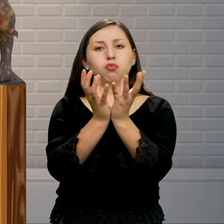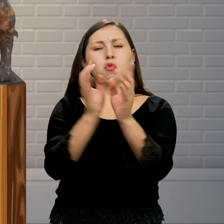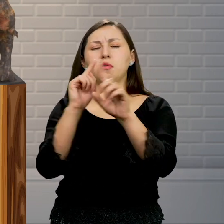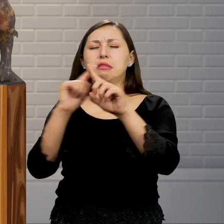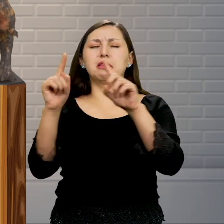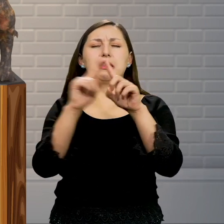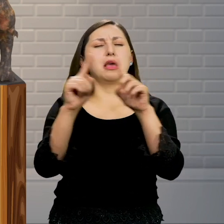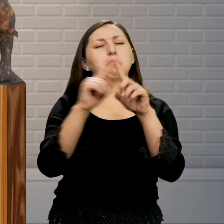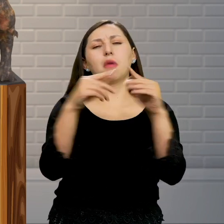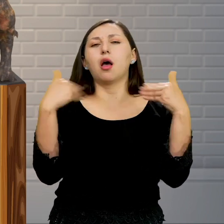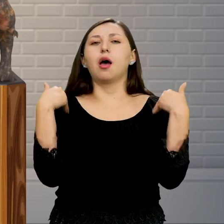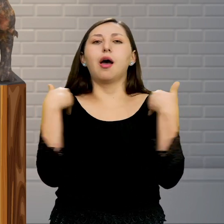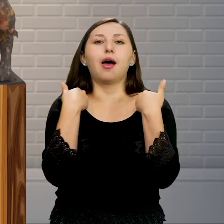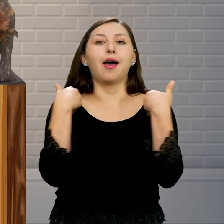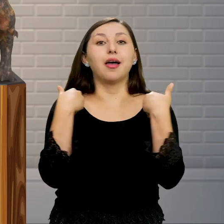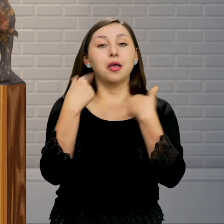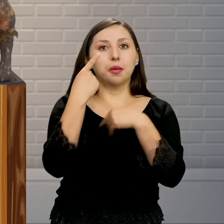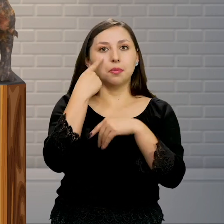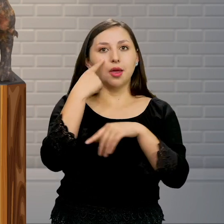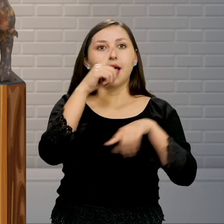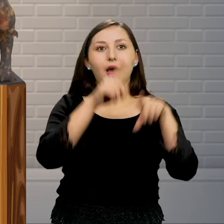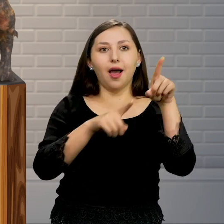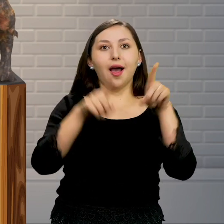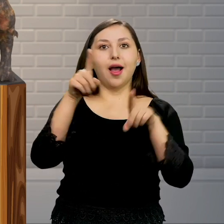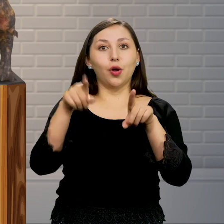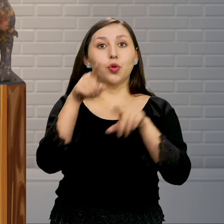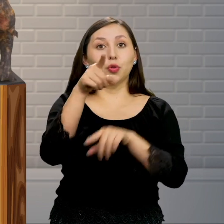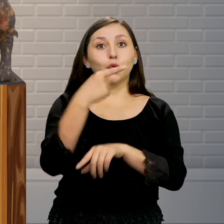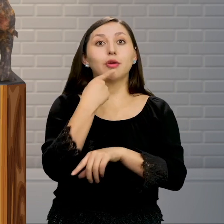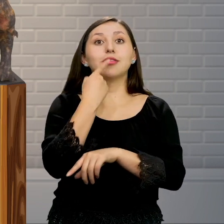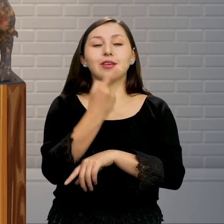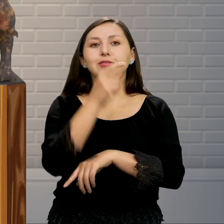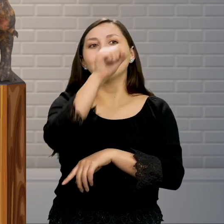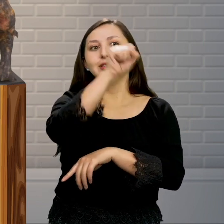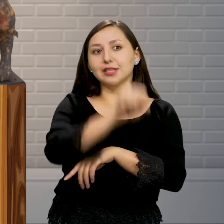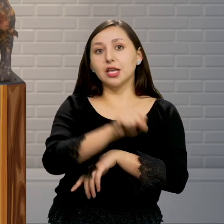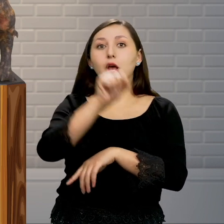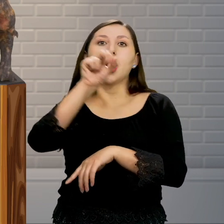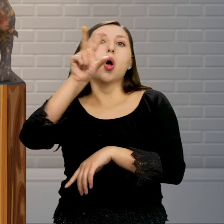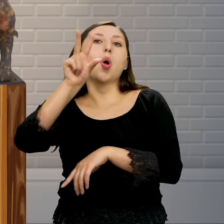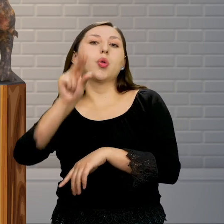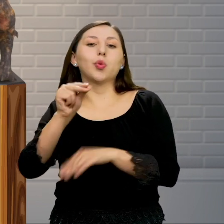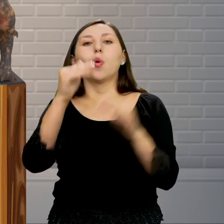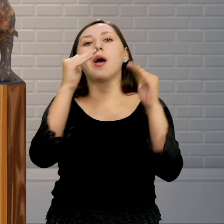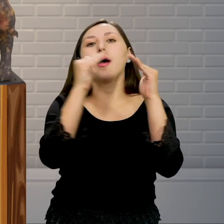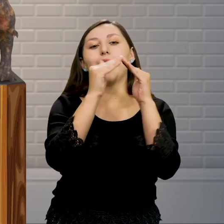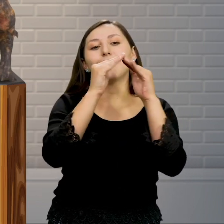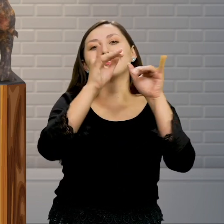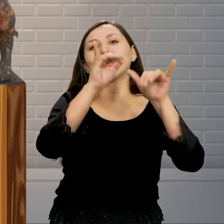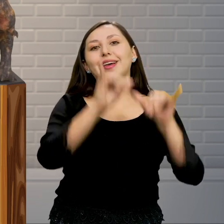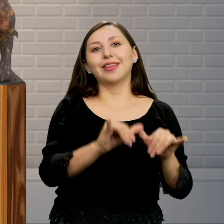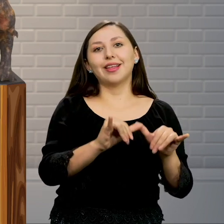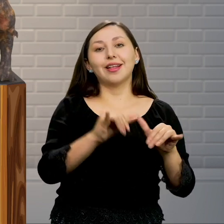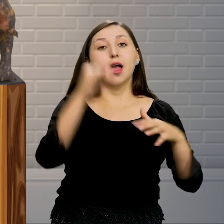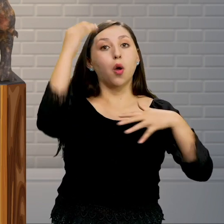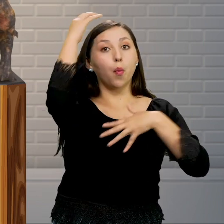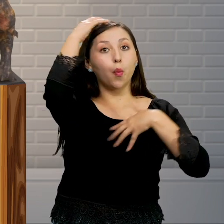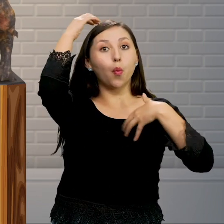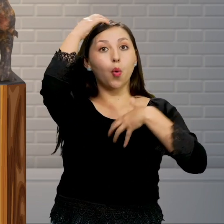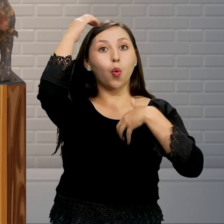nuestro planeta A ver ¿Qué les parece si les muestro algunos animales? Y ustedes me dicen si pueden ser mascotas Eh